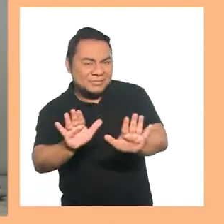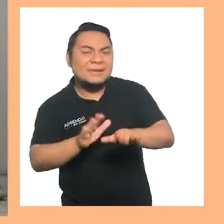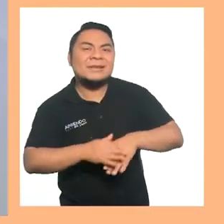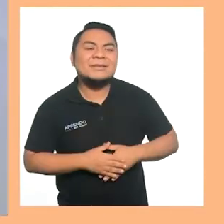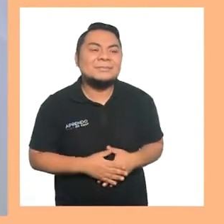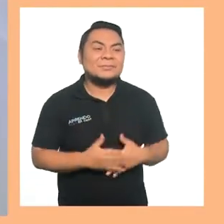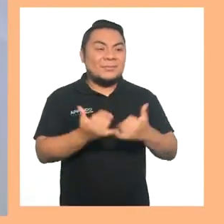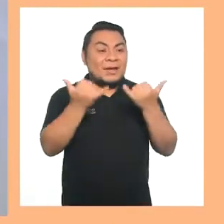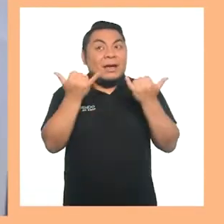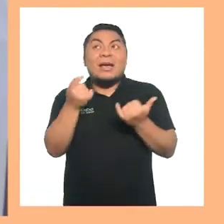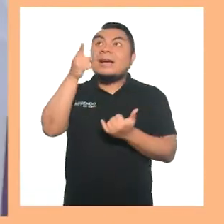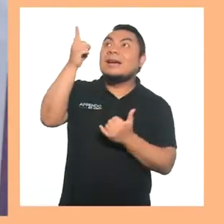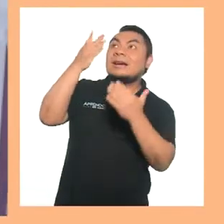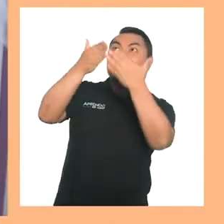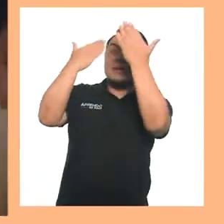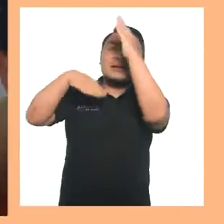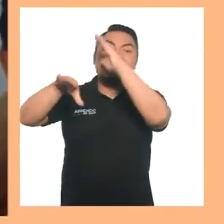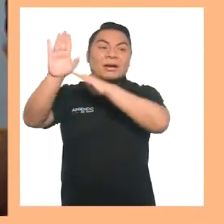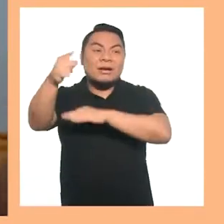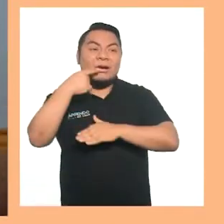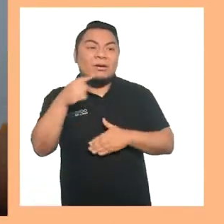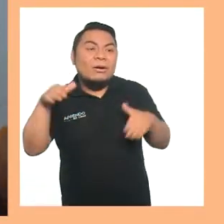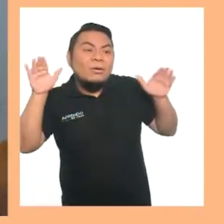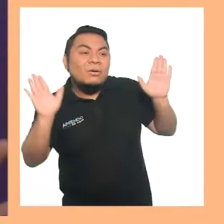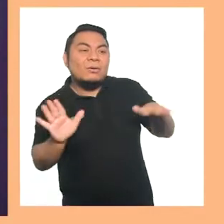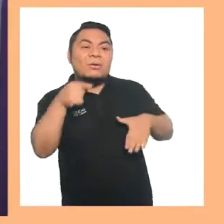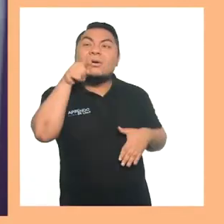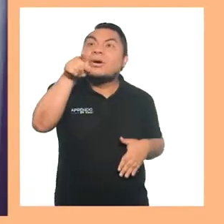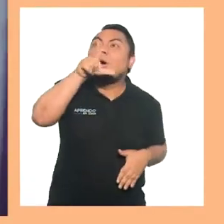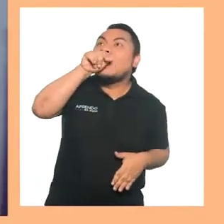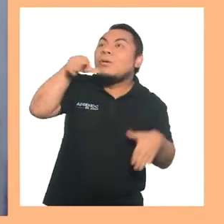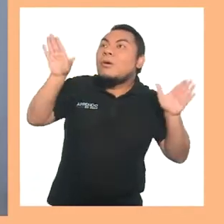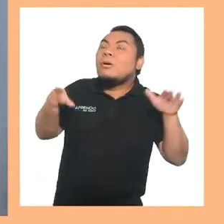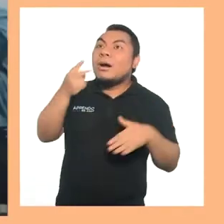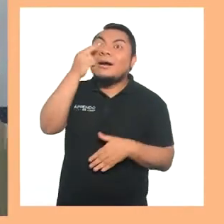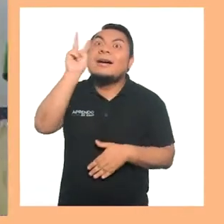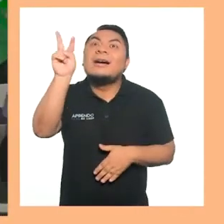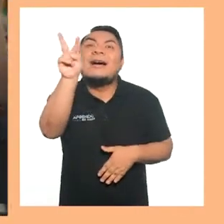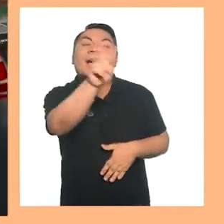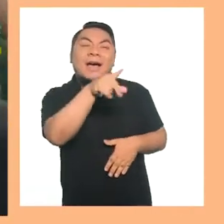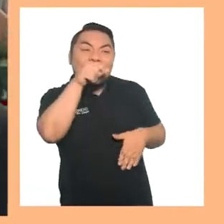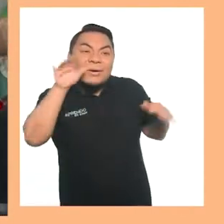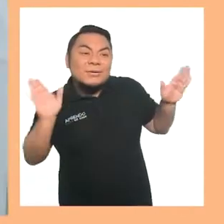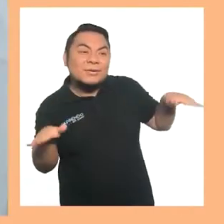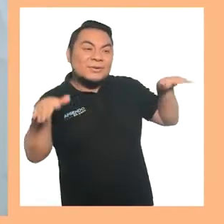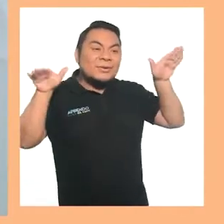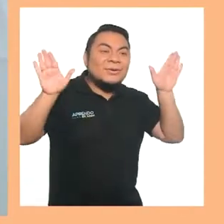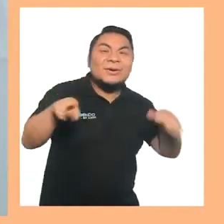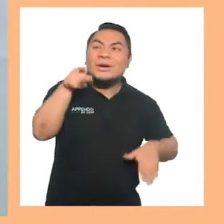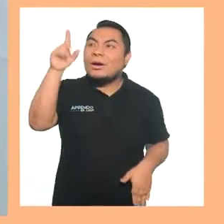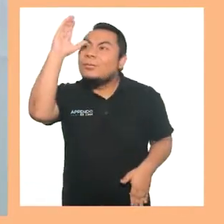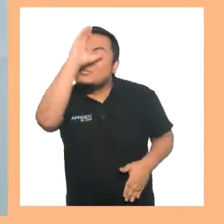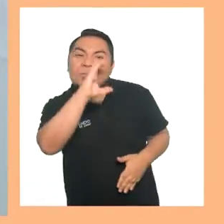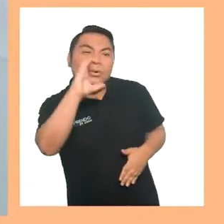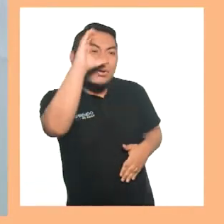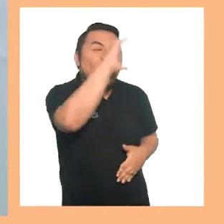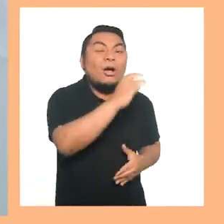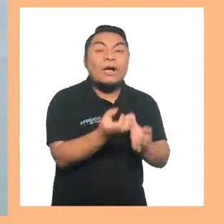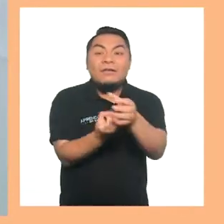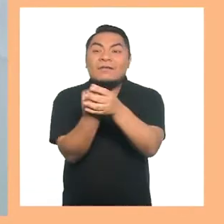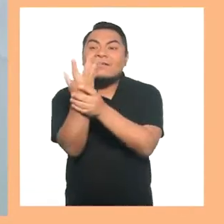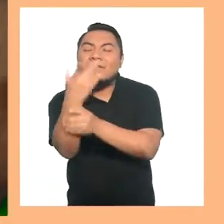Por el cielo va volando, pica flor, pica flor, va buscando